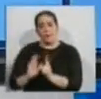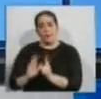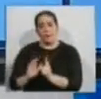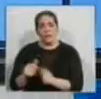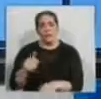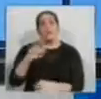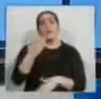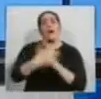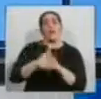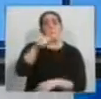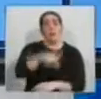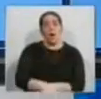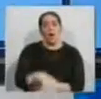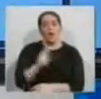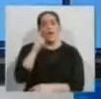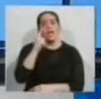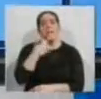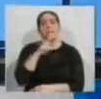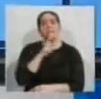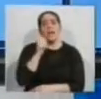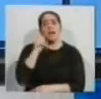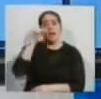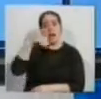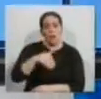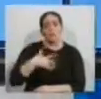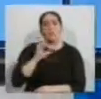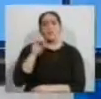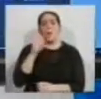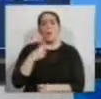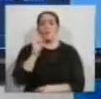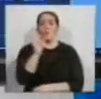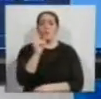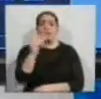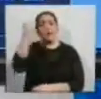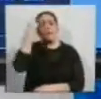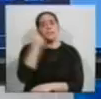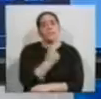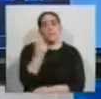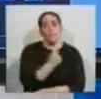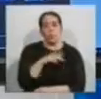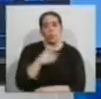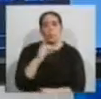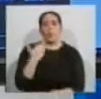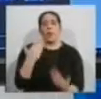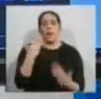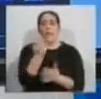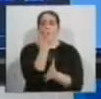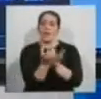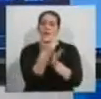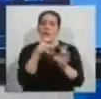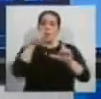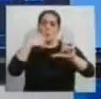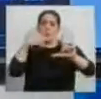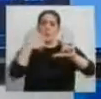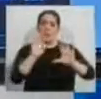Instagram nos permitía subir 15 minutos de video con este sistema de que cada vez que presionás, grabás. Cuando dejas de presionar,